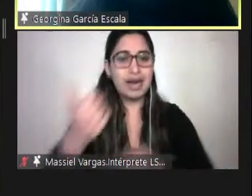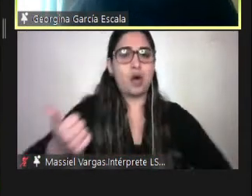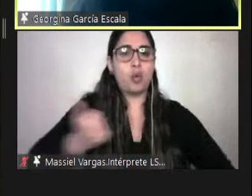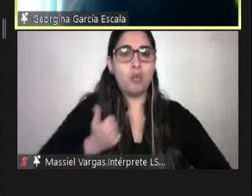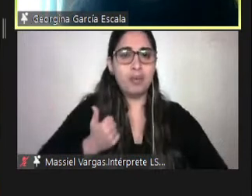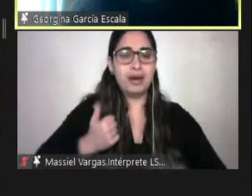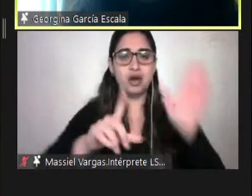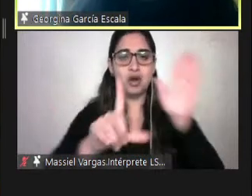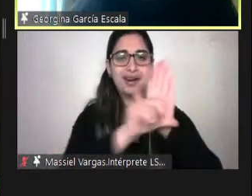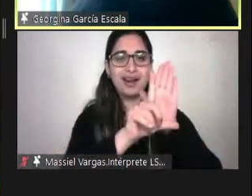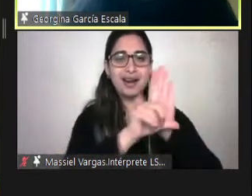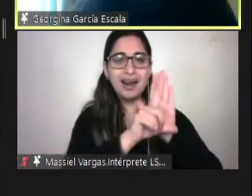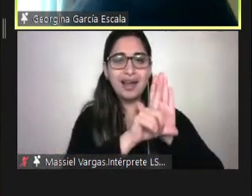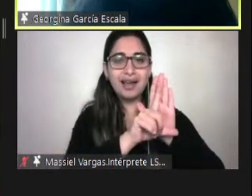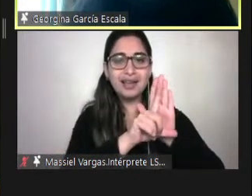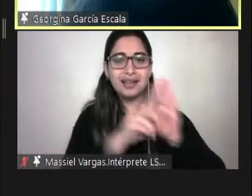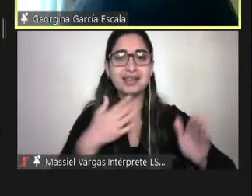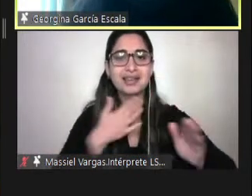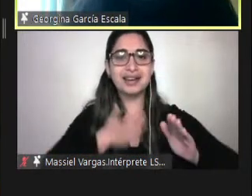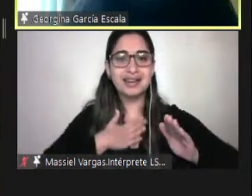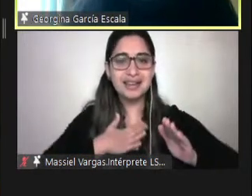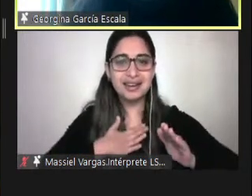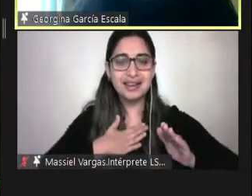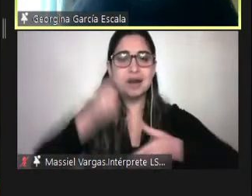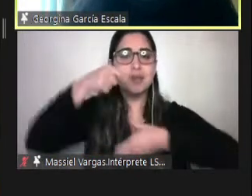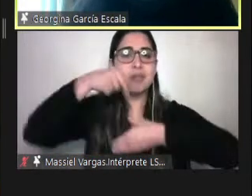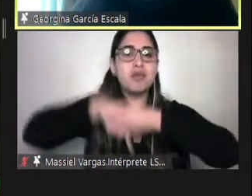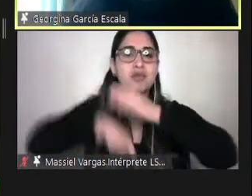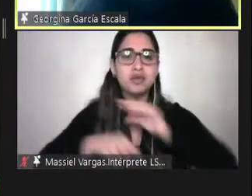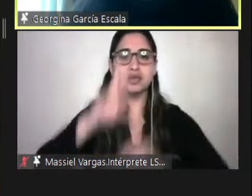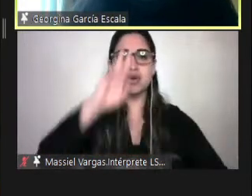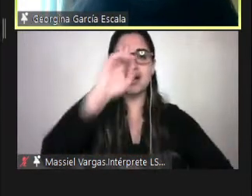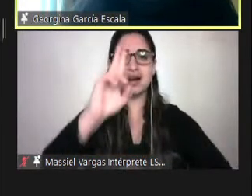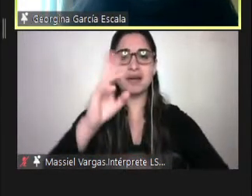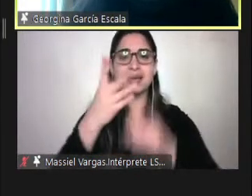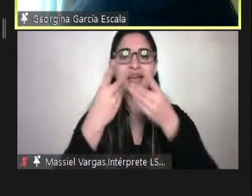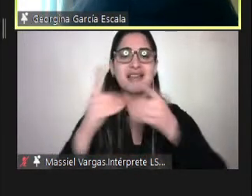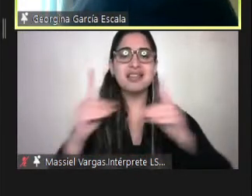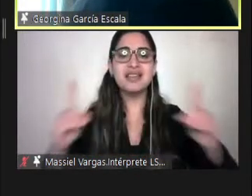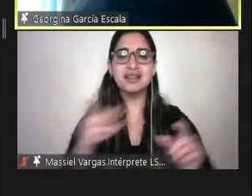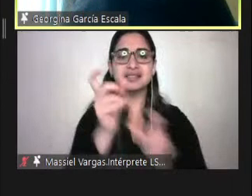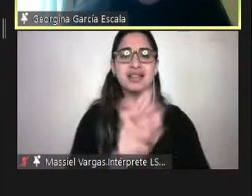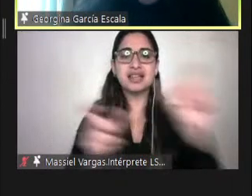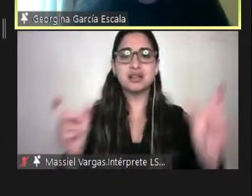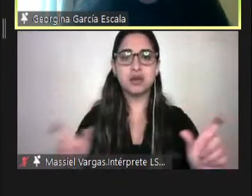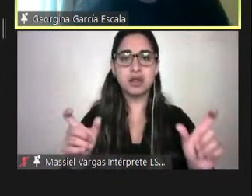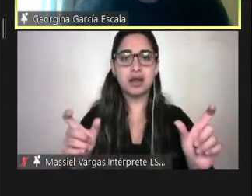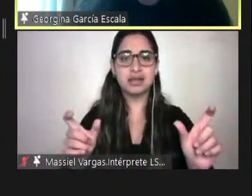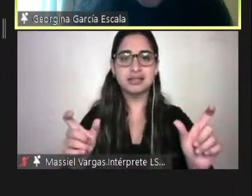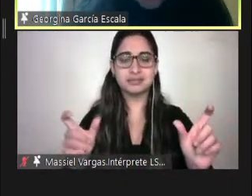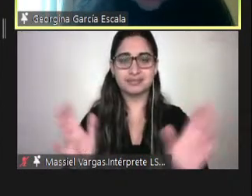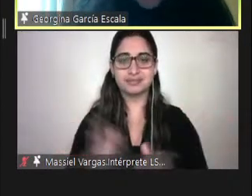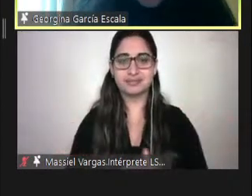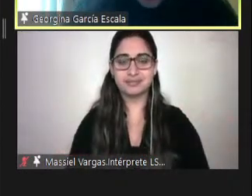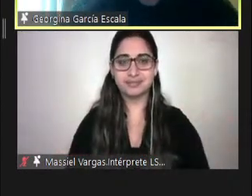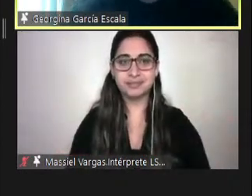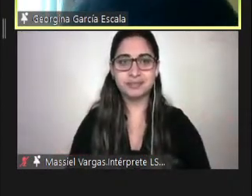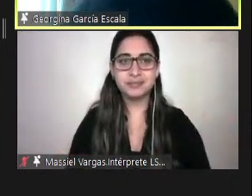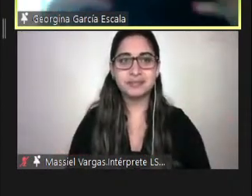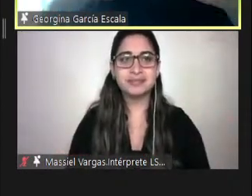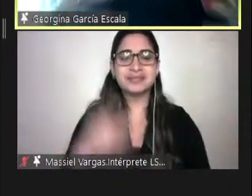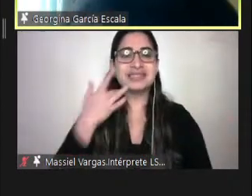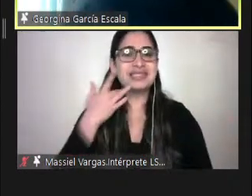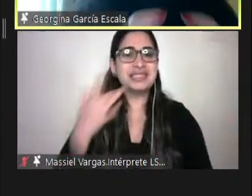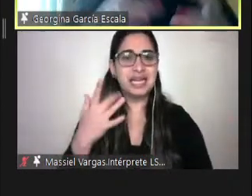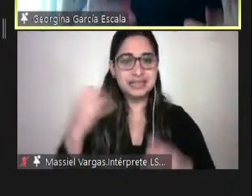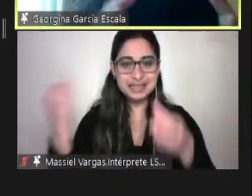deseo profundo de respetar la diversidad de todos, todas y todes. ¿Pero qué es la inclusión? La inclusión